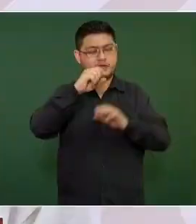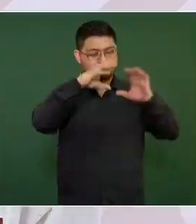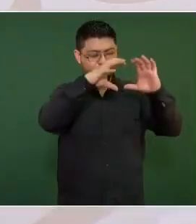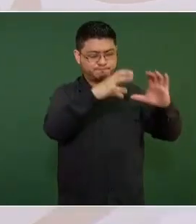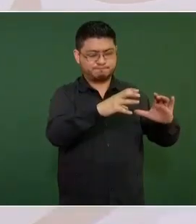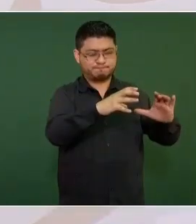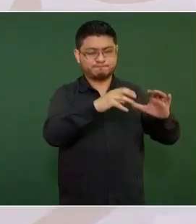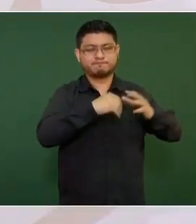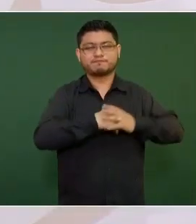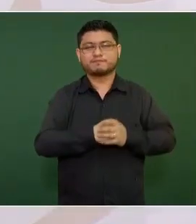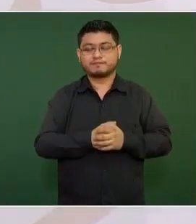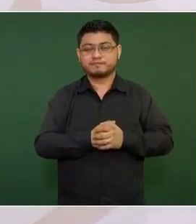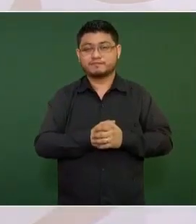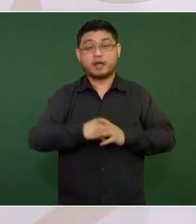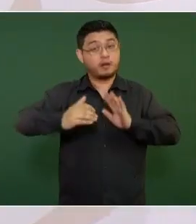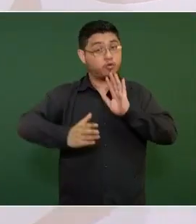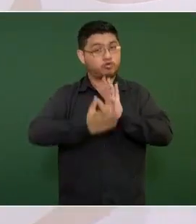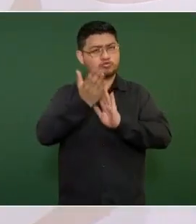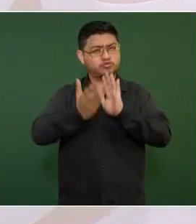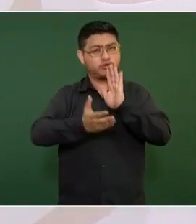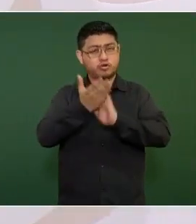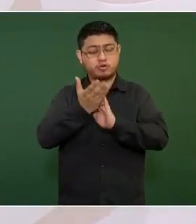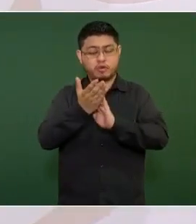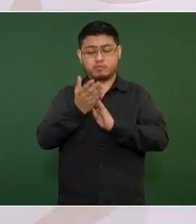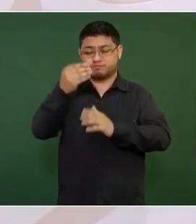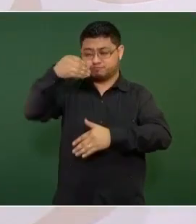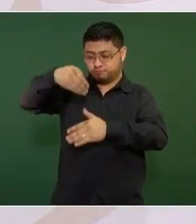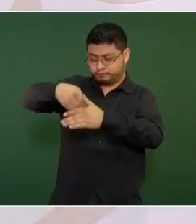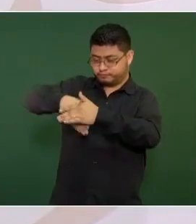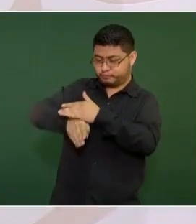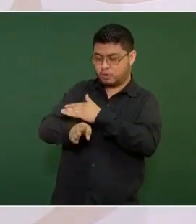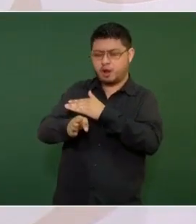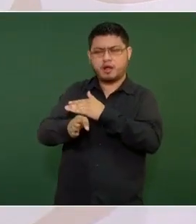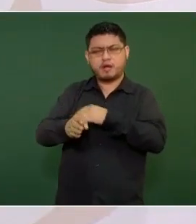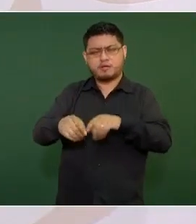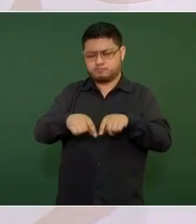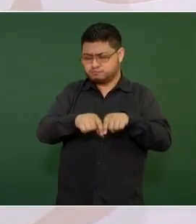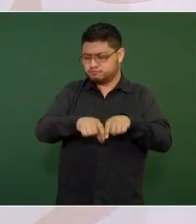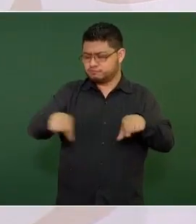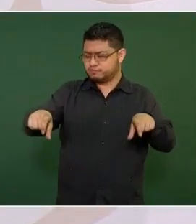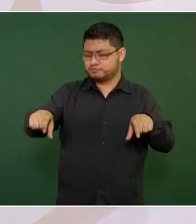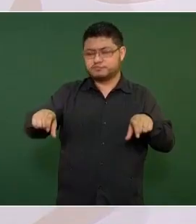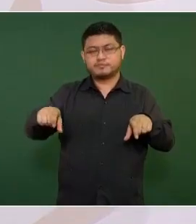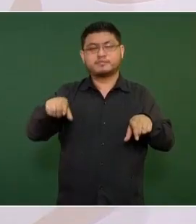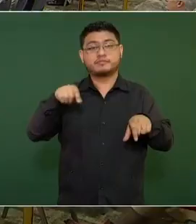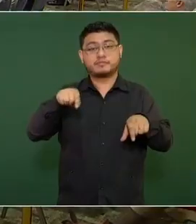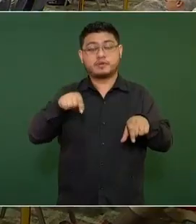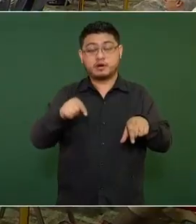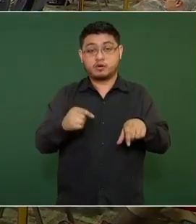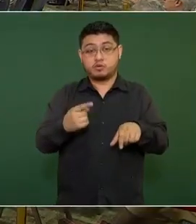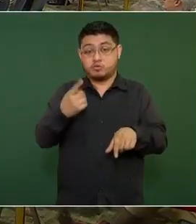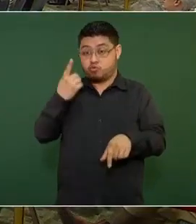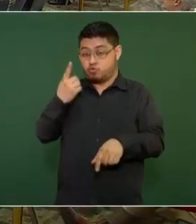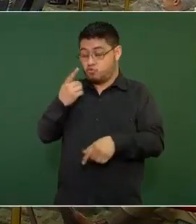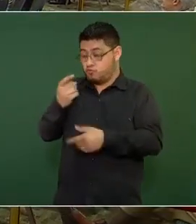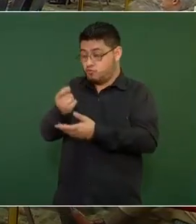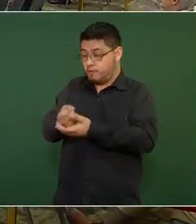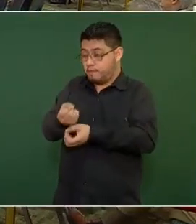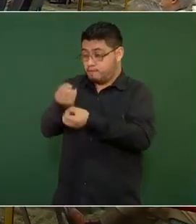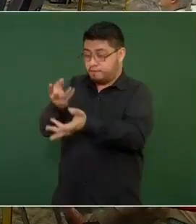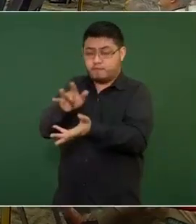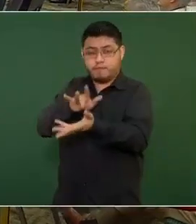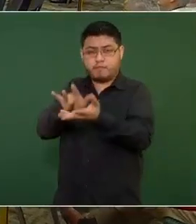en la construcción de acueductos, canales y un distrito de riego